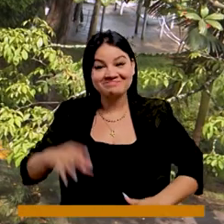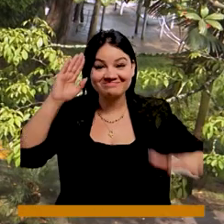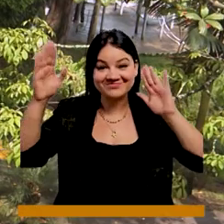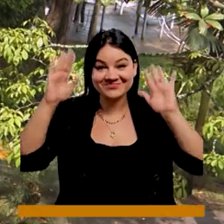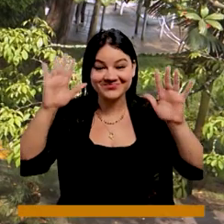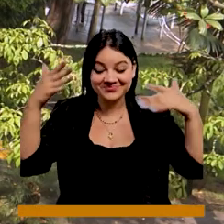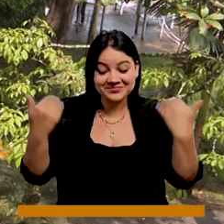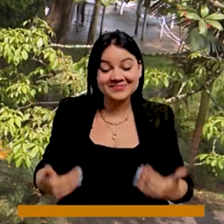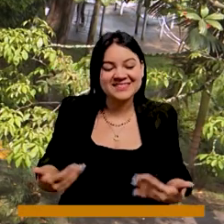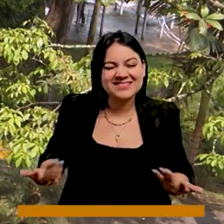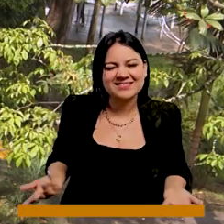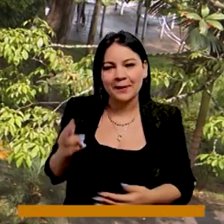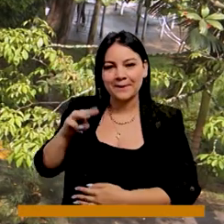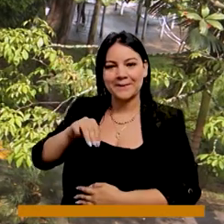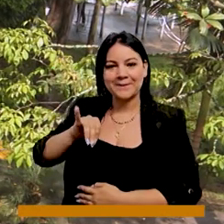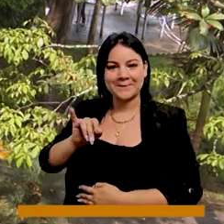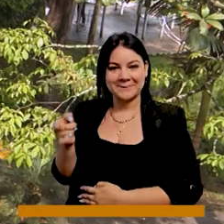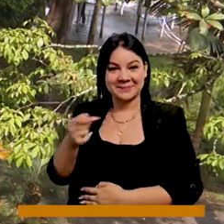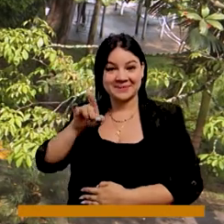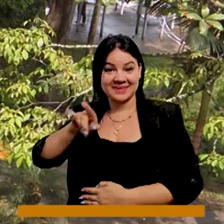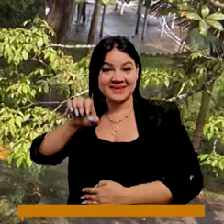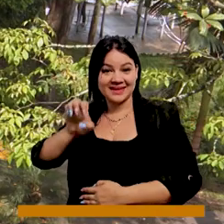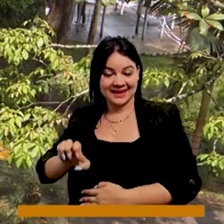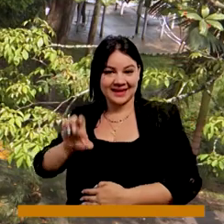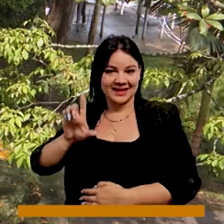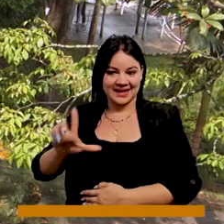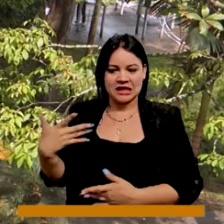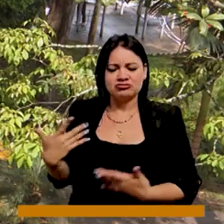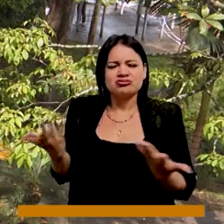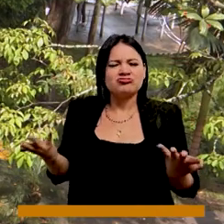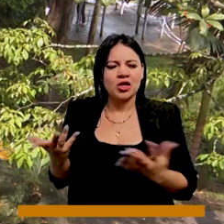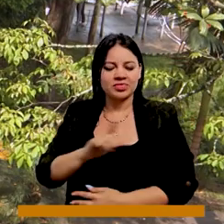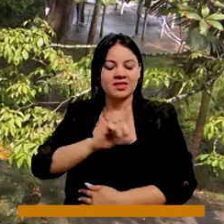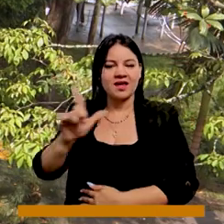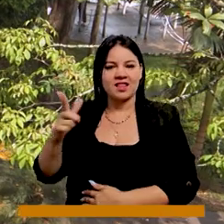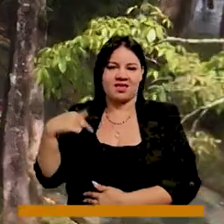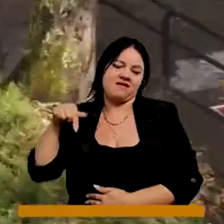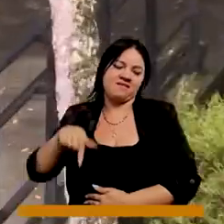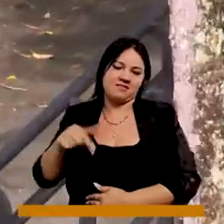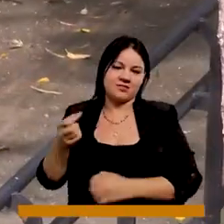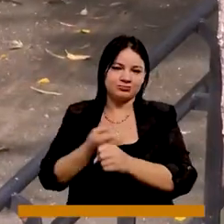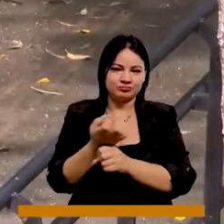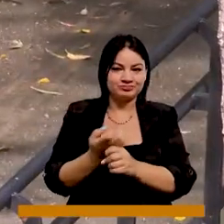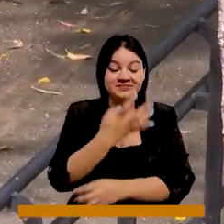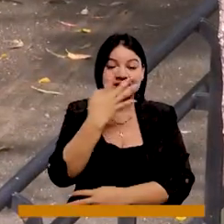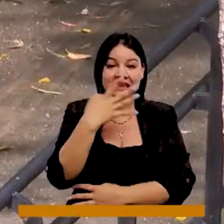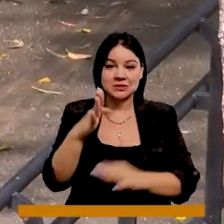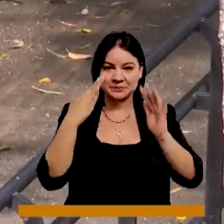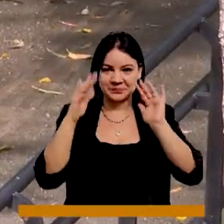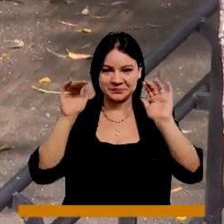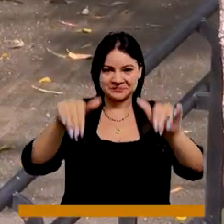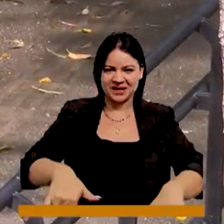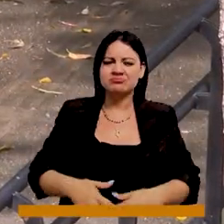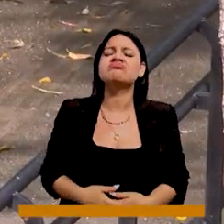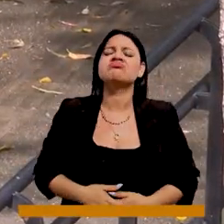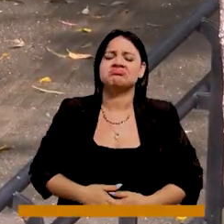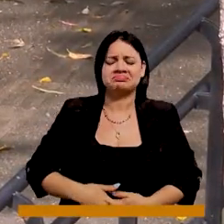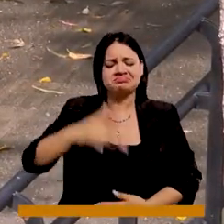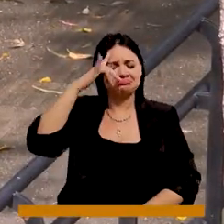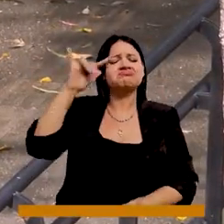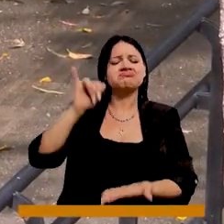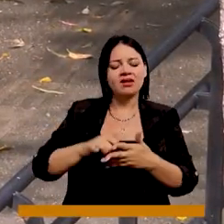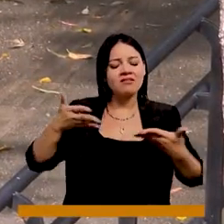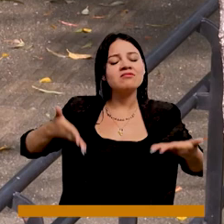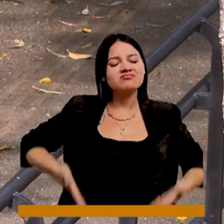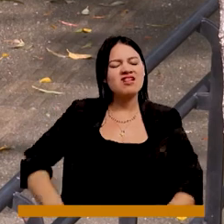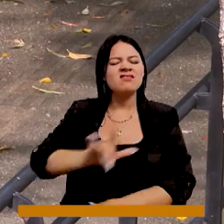Hey, ¿cómo están? Yo soy Miguel Ortiz, edil de acá de la Comuna 14, El Poblado, y yo creo que nací para ser